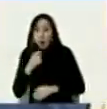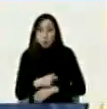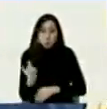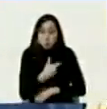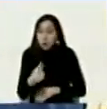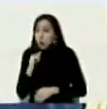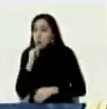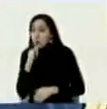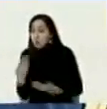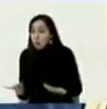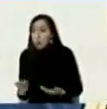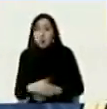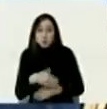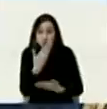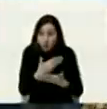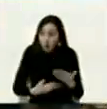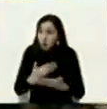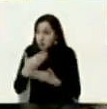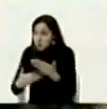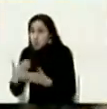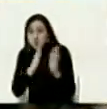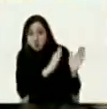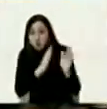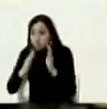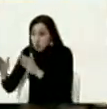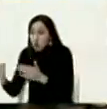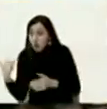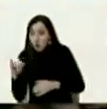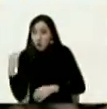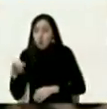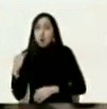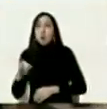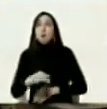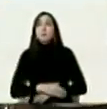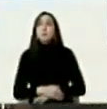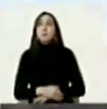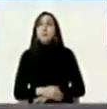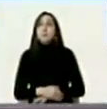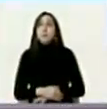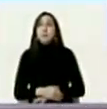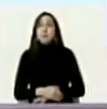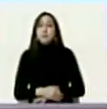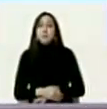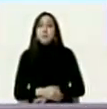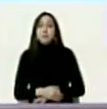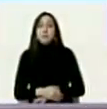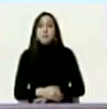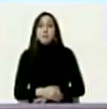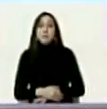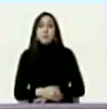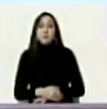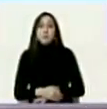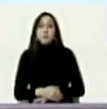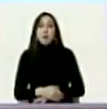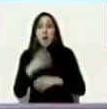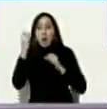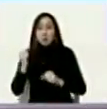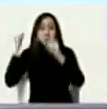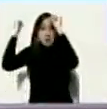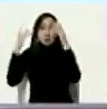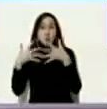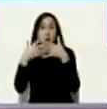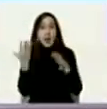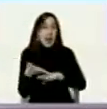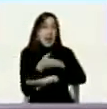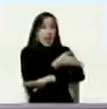ahí están los documentos desclasificados la entonces embajadora de Estados Unidos